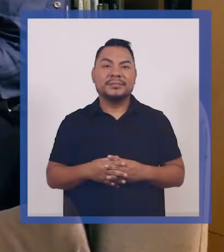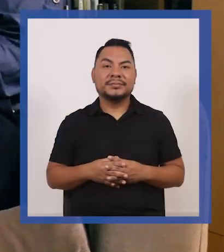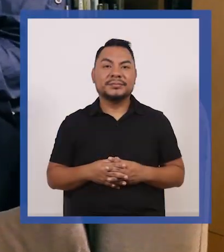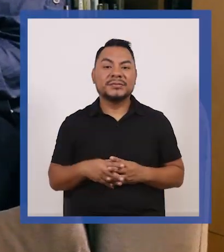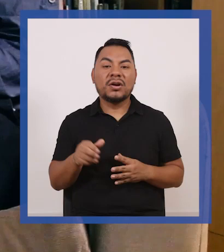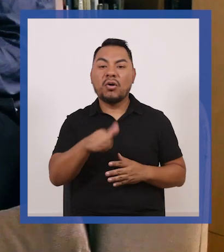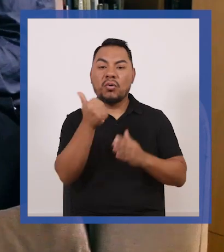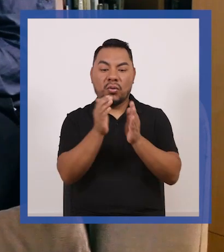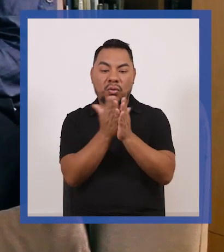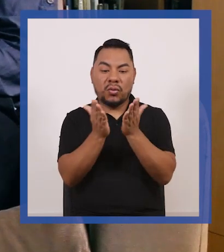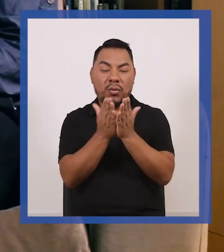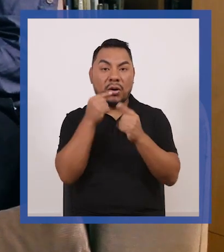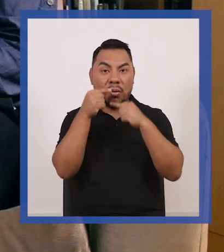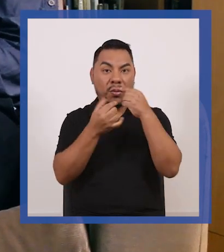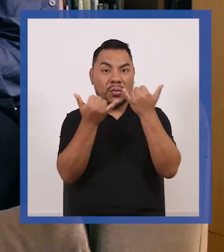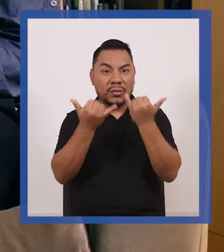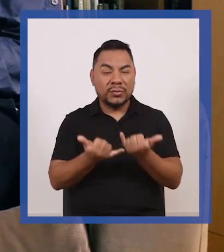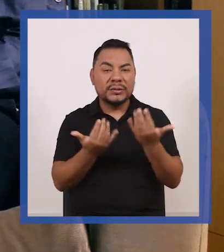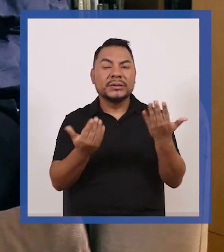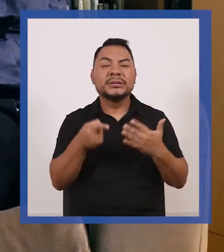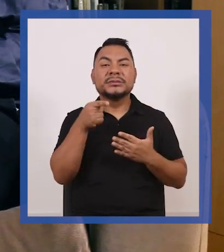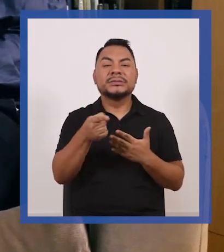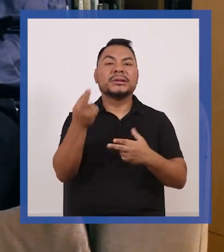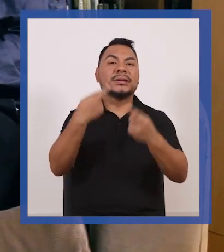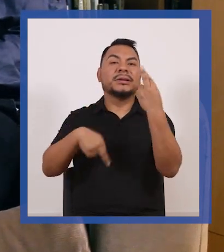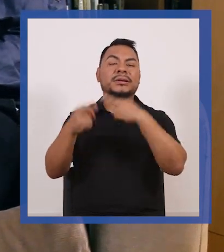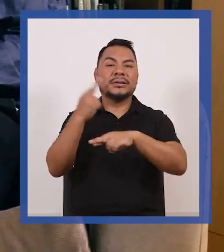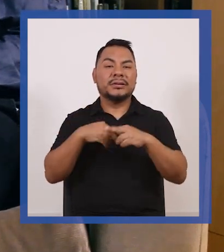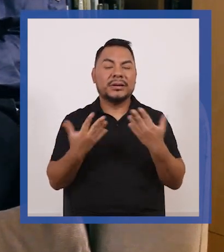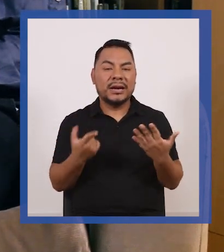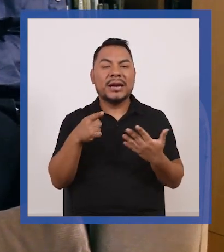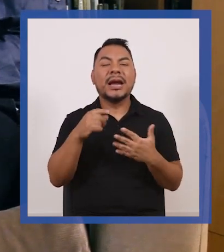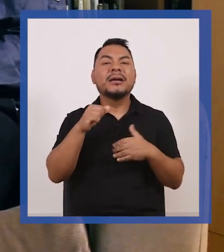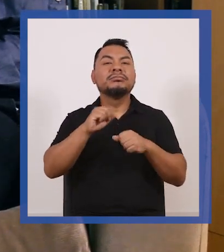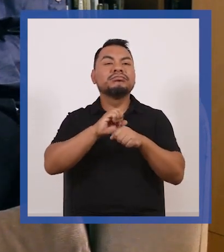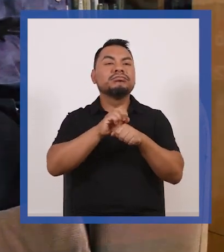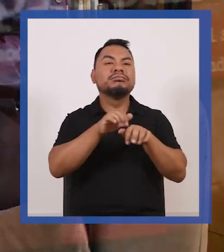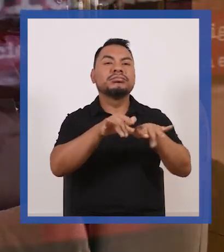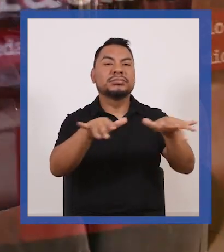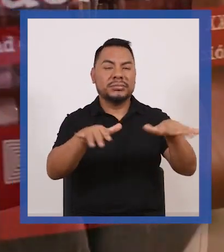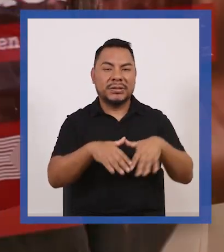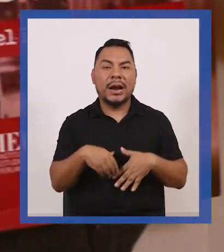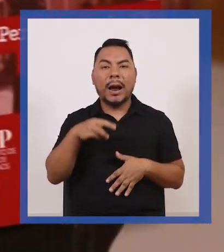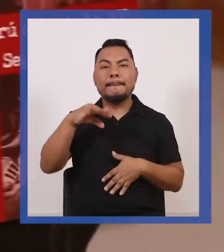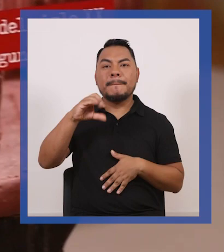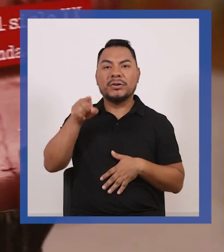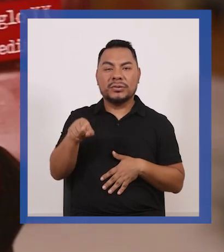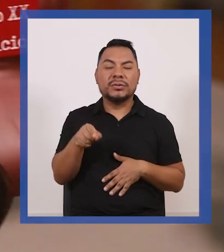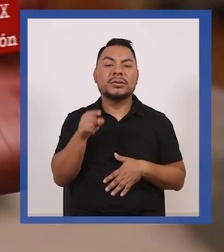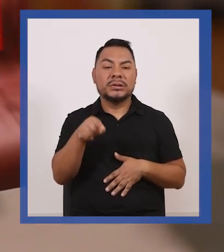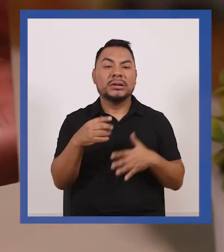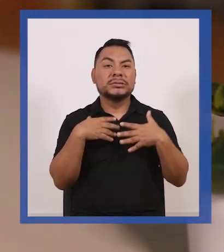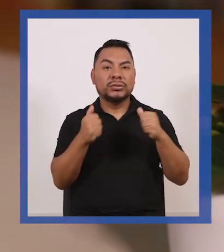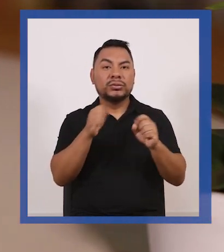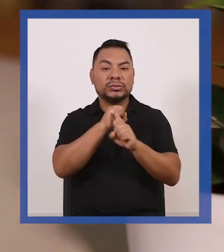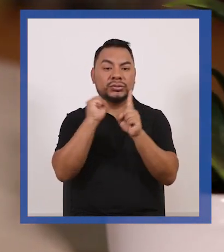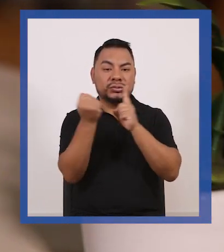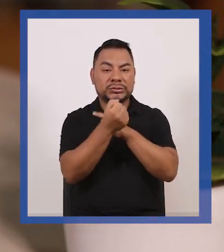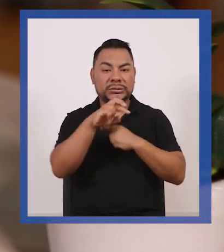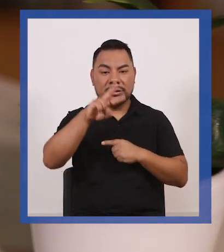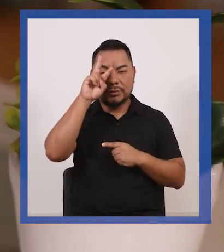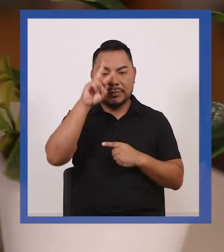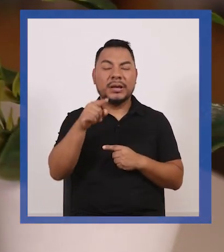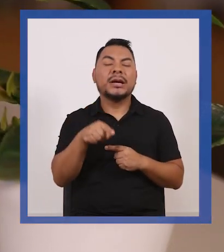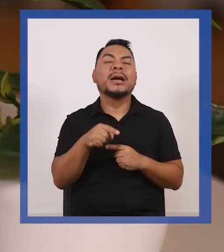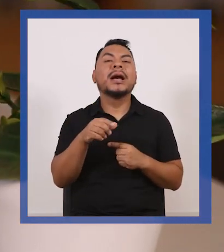El otro libro que vamos a comentar hoy es El regreso de las epidemias de Marcos Cueto el subtítulo de Salud y Sociedad en el Perú